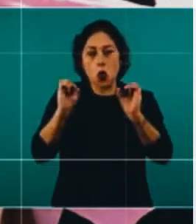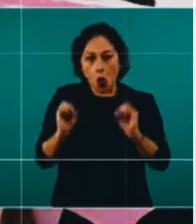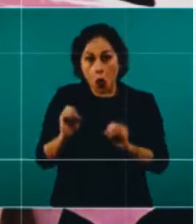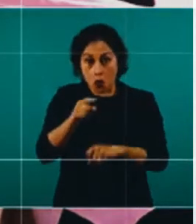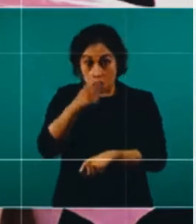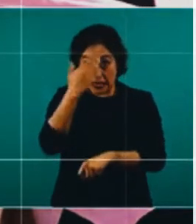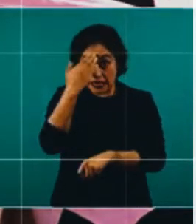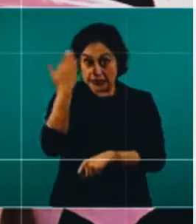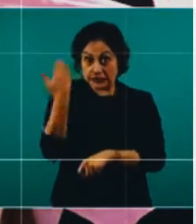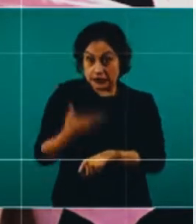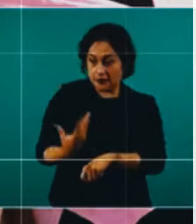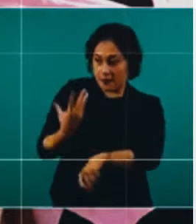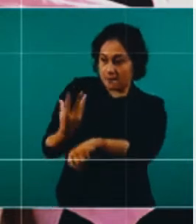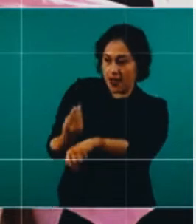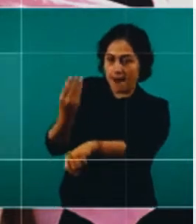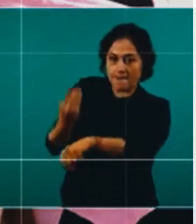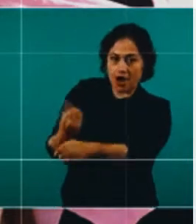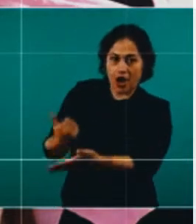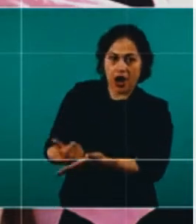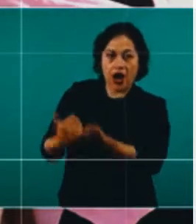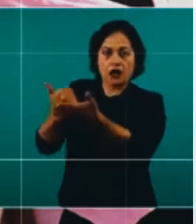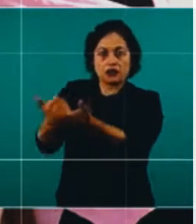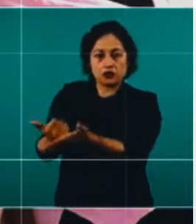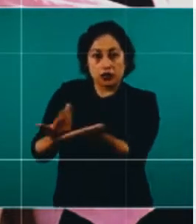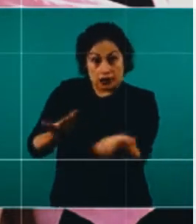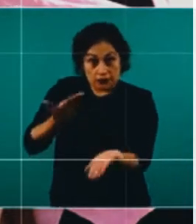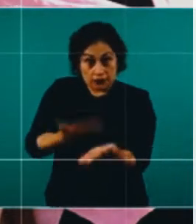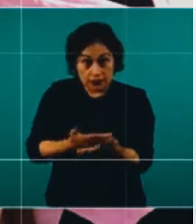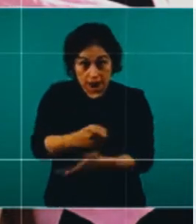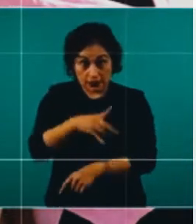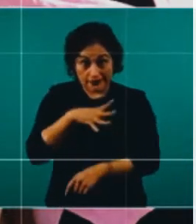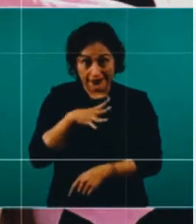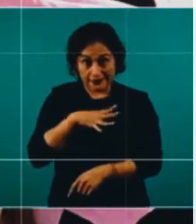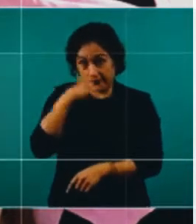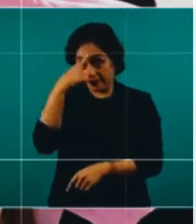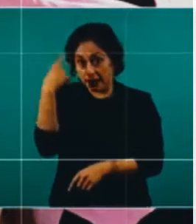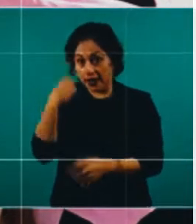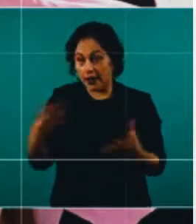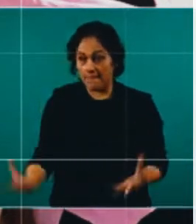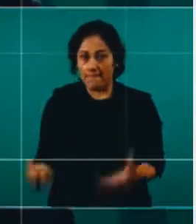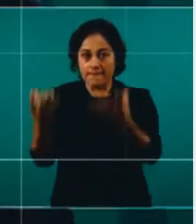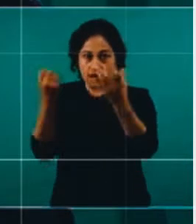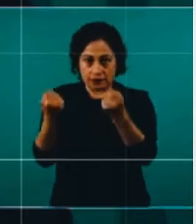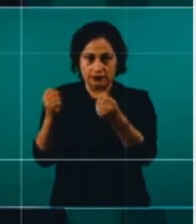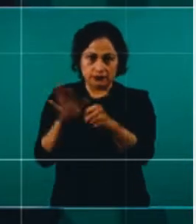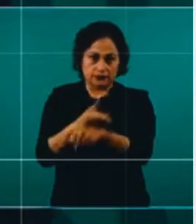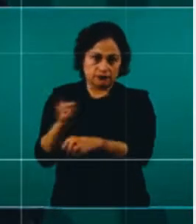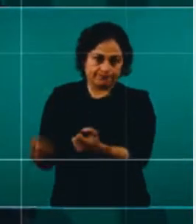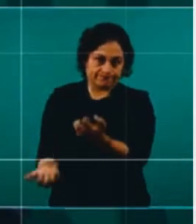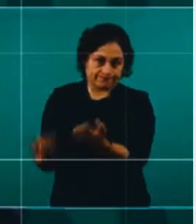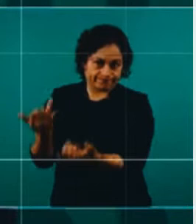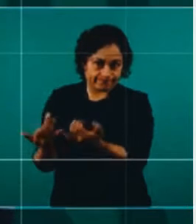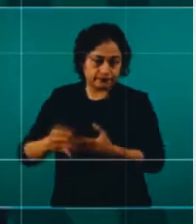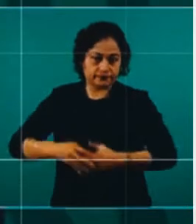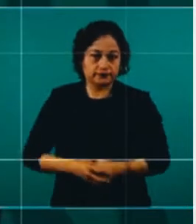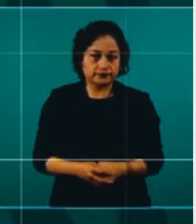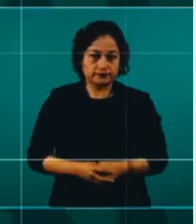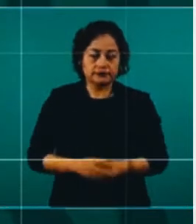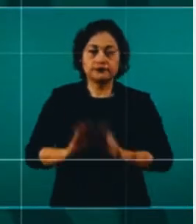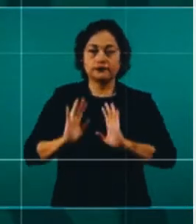resarcir o menguar el impacto del daño ambiental por este incendio. Pues ya se está trabajando.